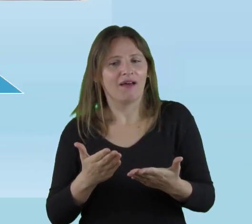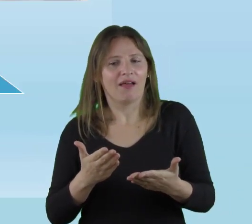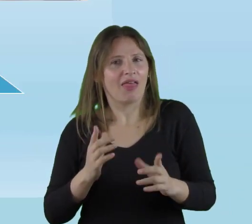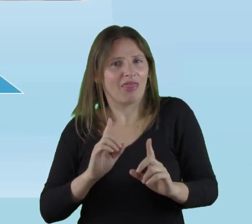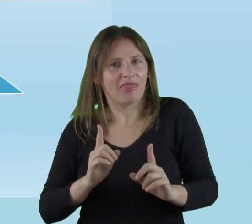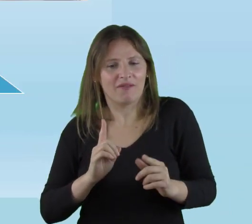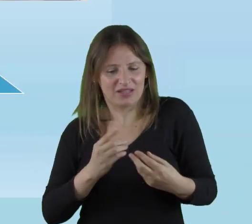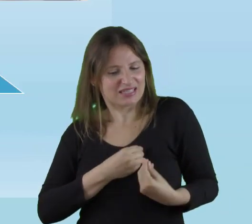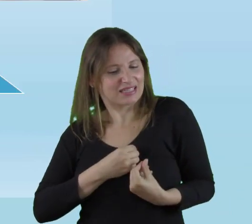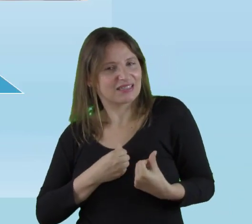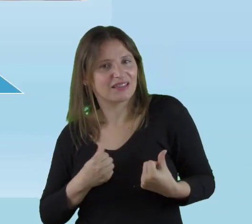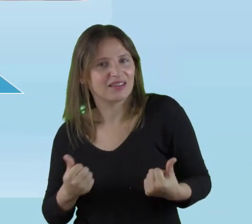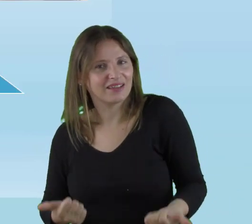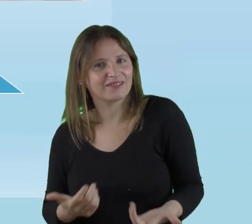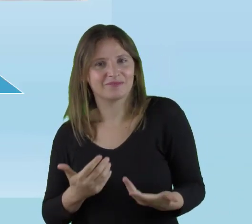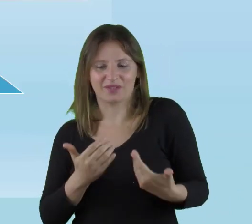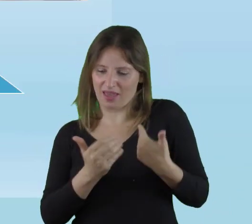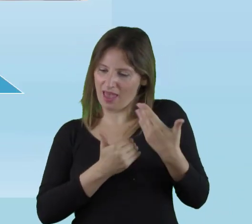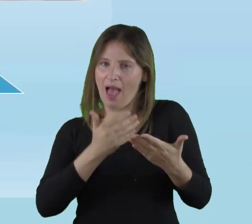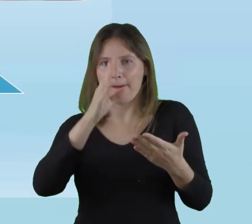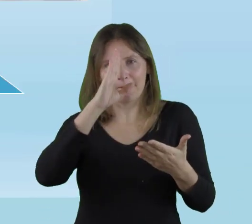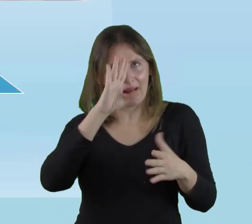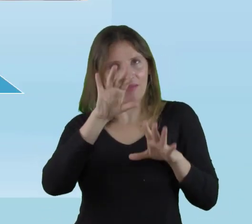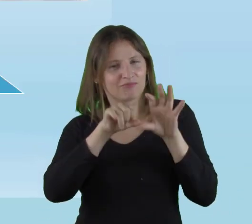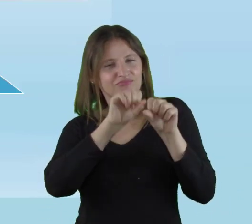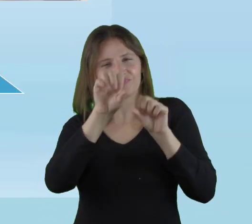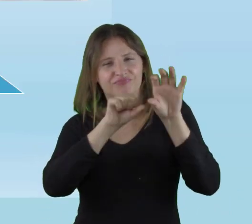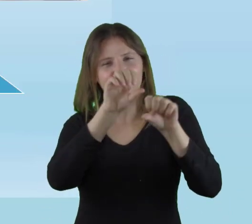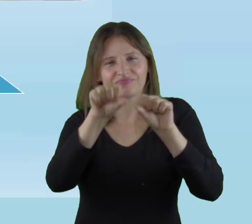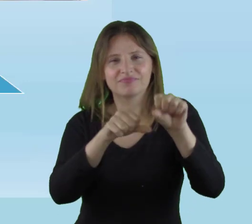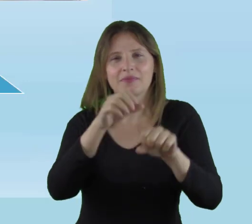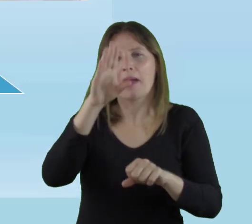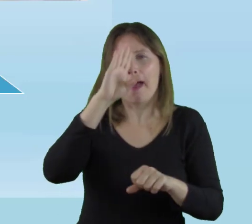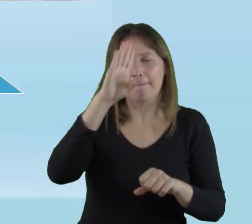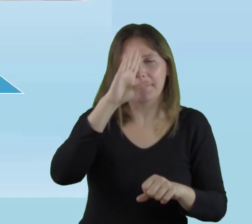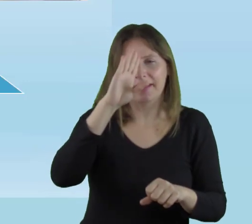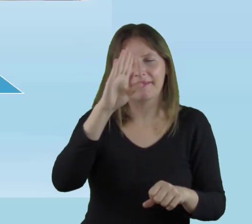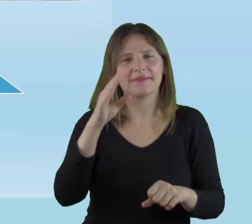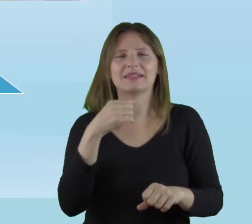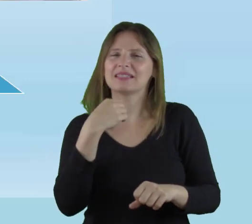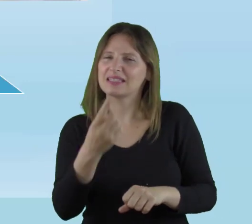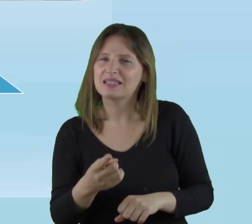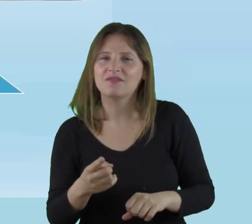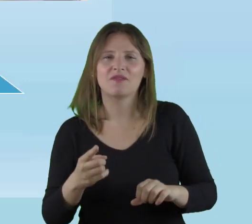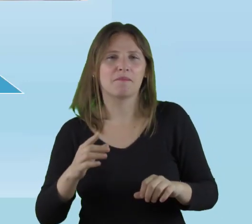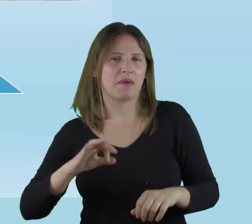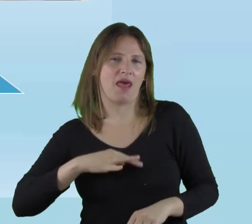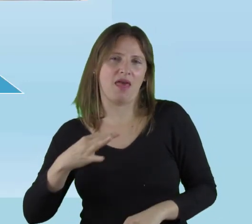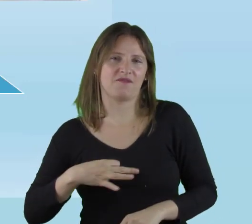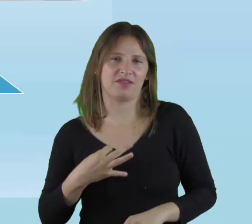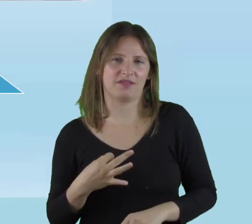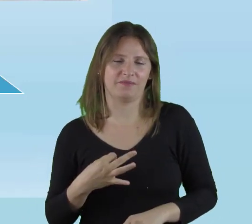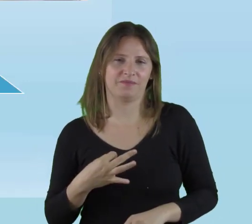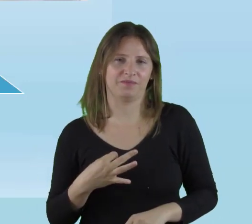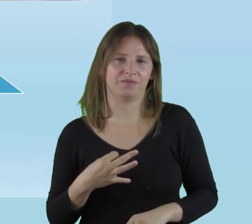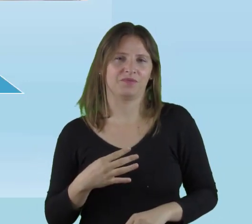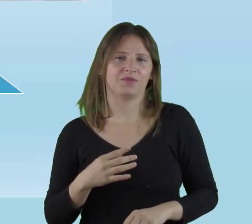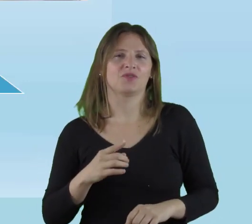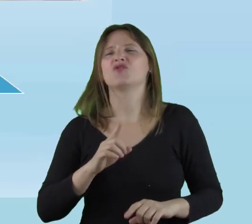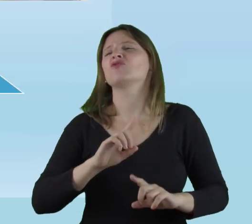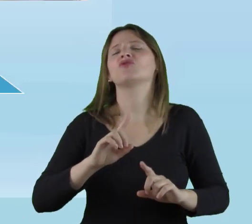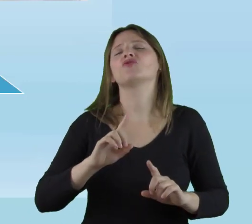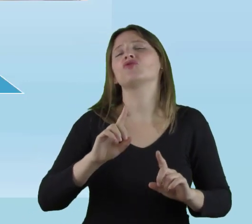margen de sentir que está aprendiendo y que estos aprendizajes le sirven para la vida.